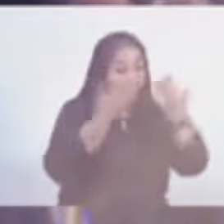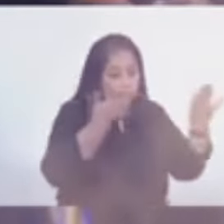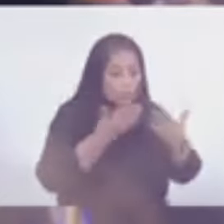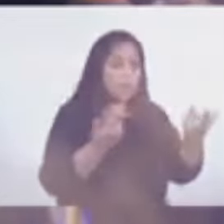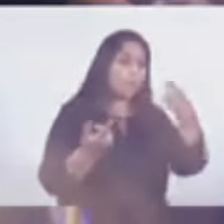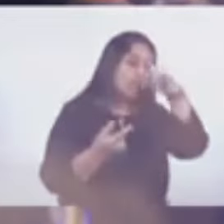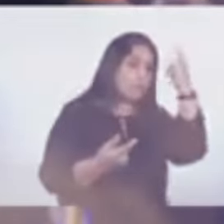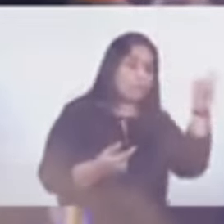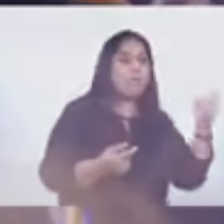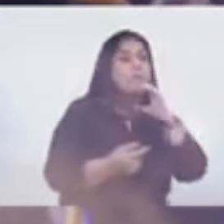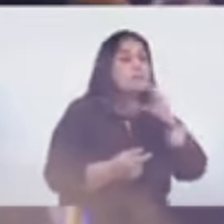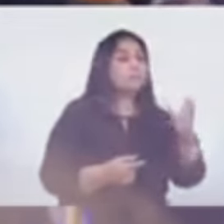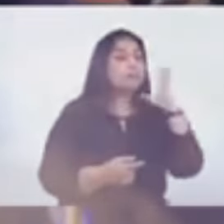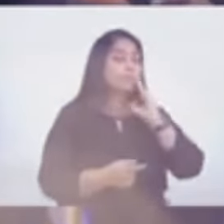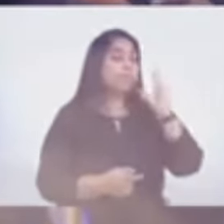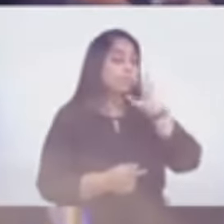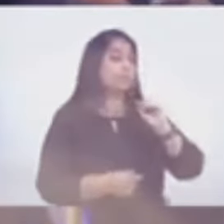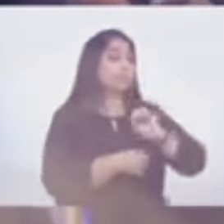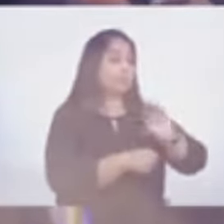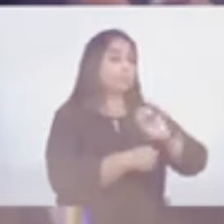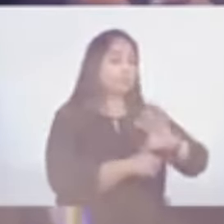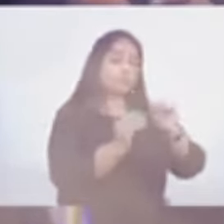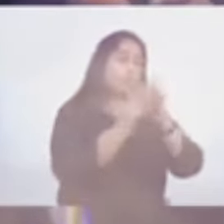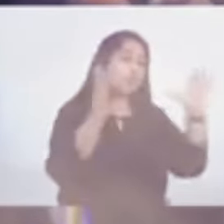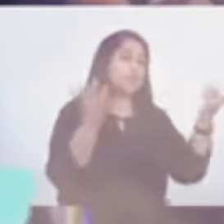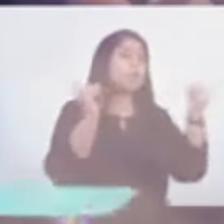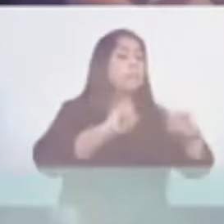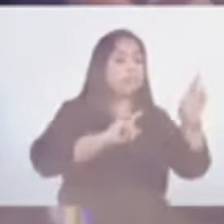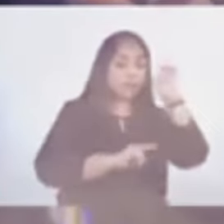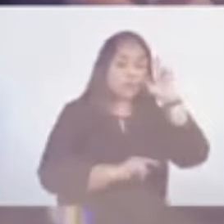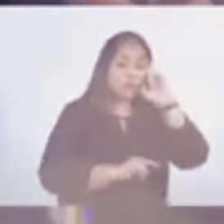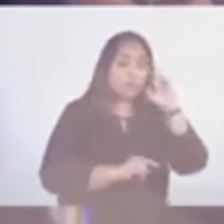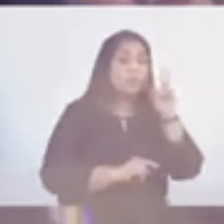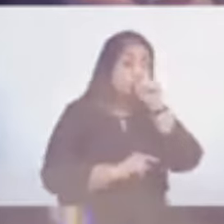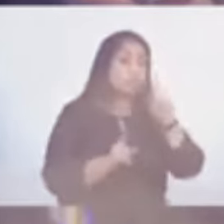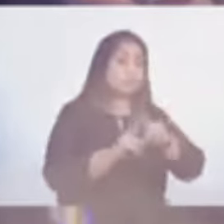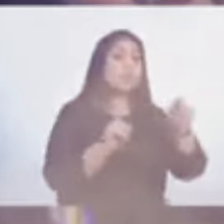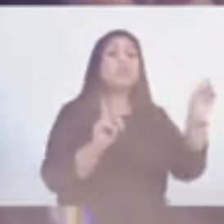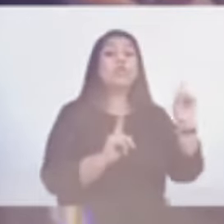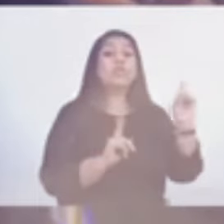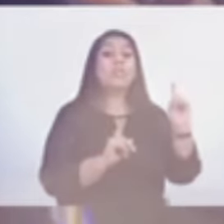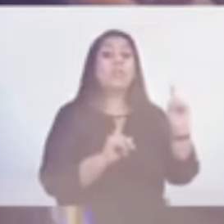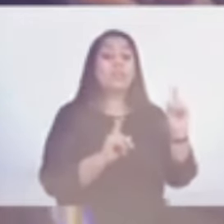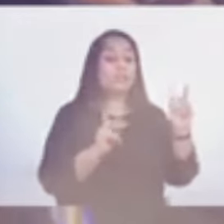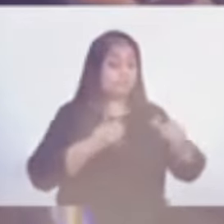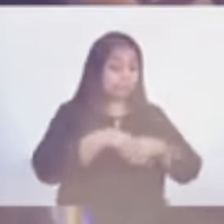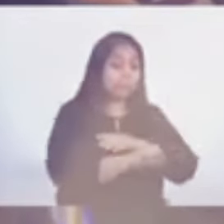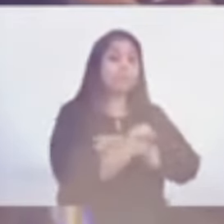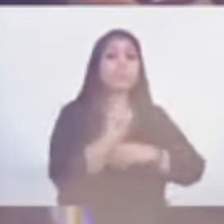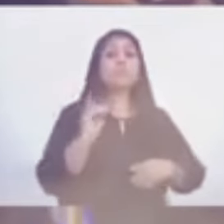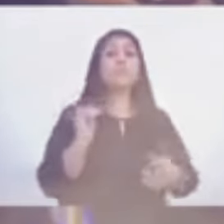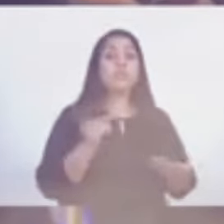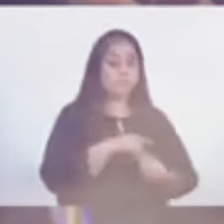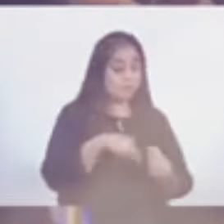es una experiencia formativa muy grande, pero recuerden siempre dónde están sus raíces, dónde está